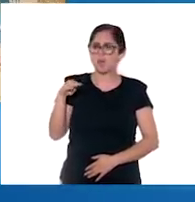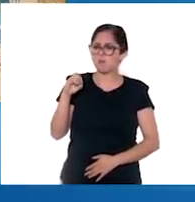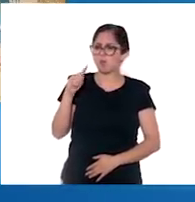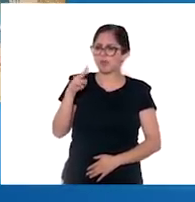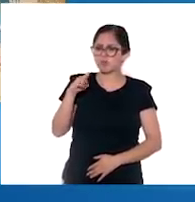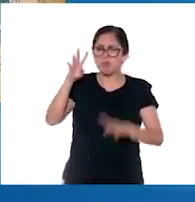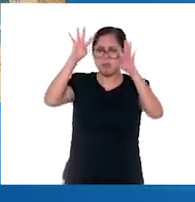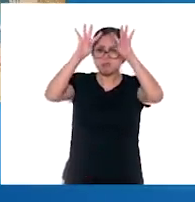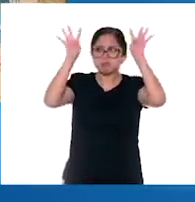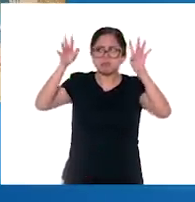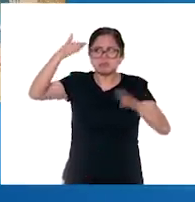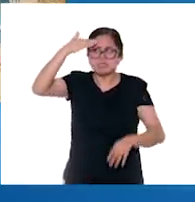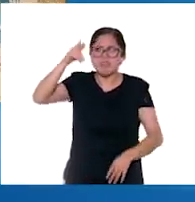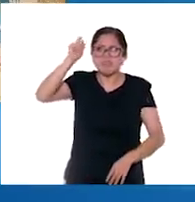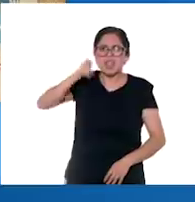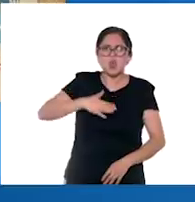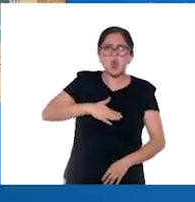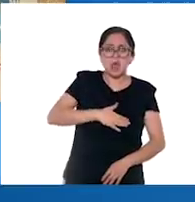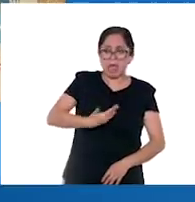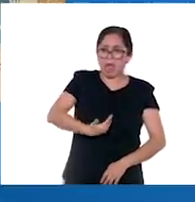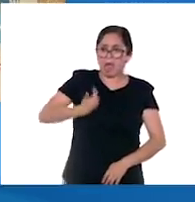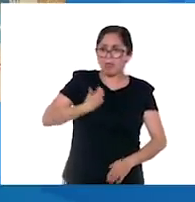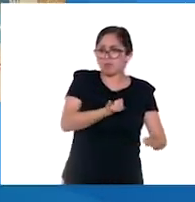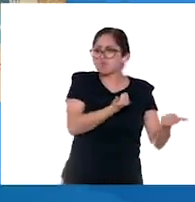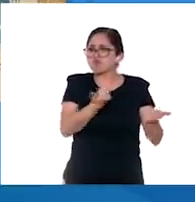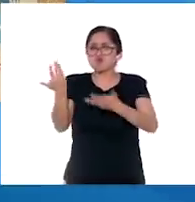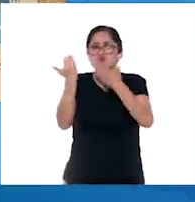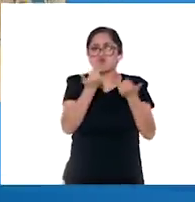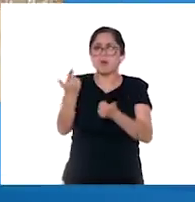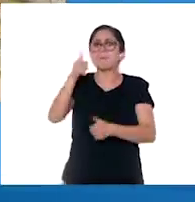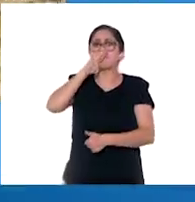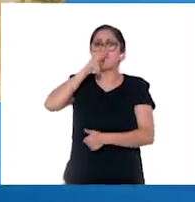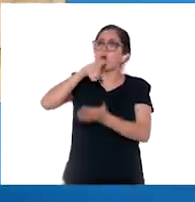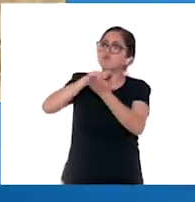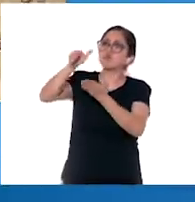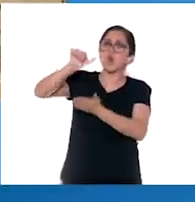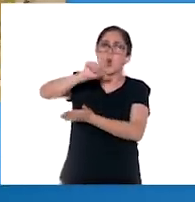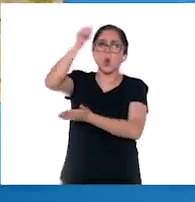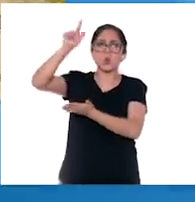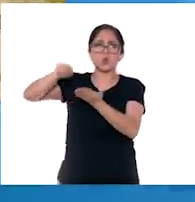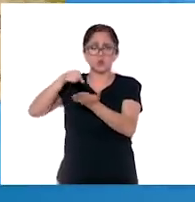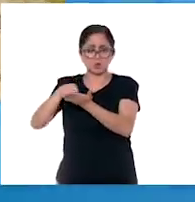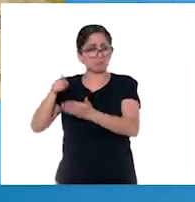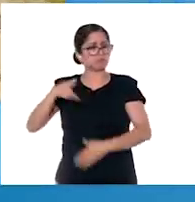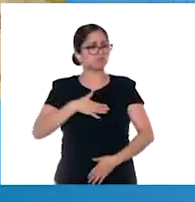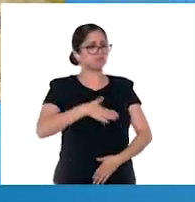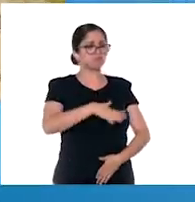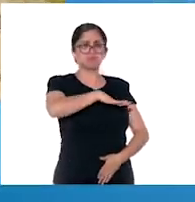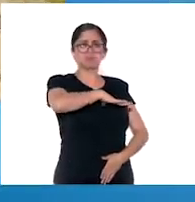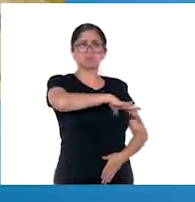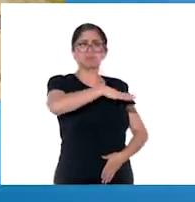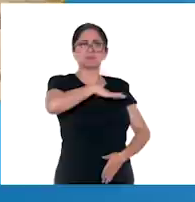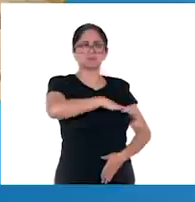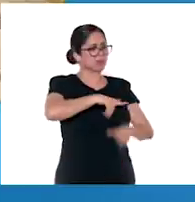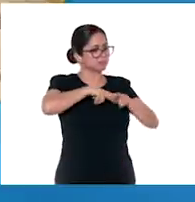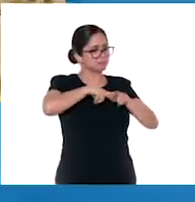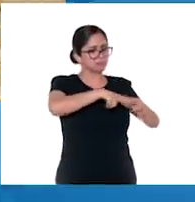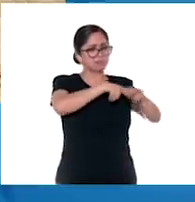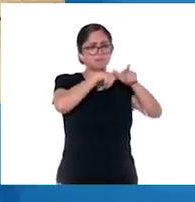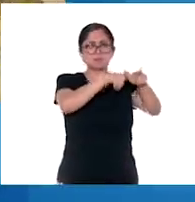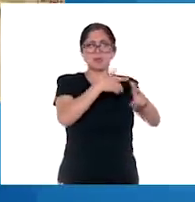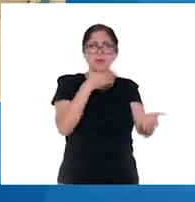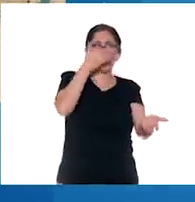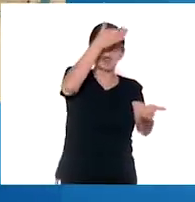de Cortés, por lo que mandó ofrendas y tributos para convencerlo de partir. Pero Cortés rechazó los tributos y continuó su camino hacia